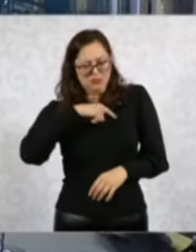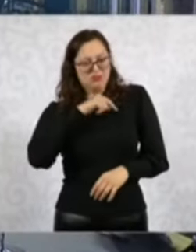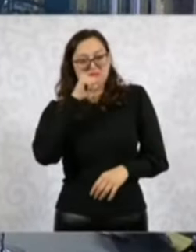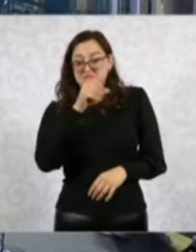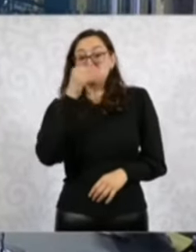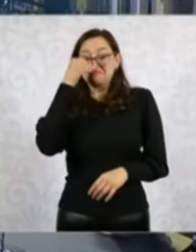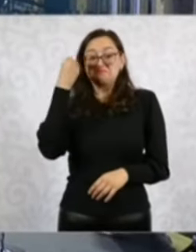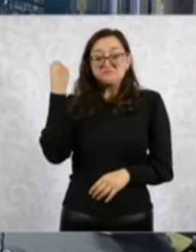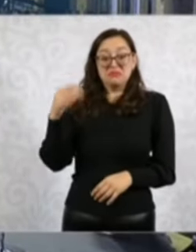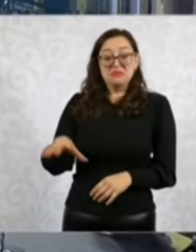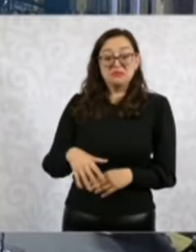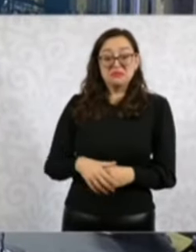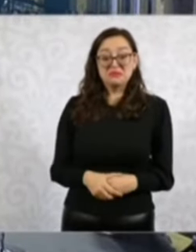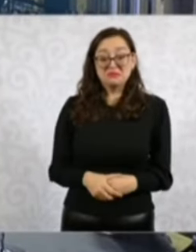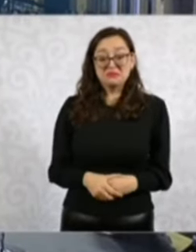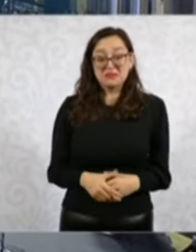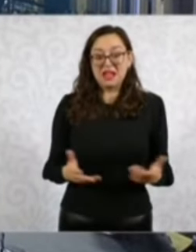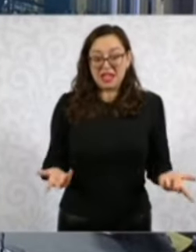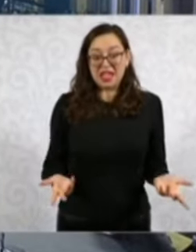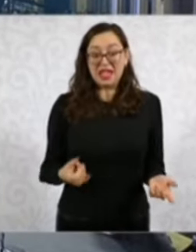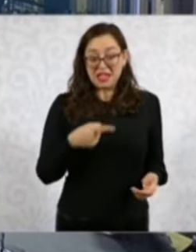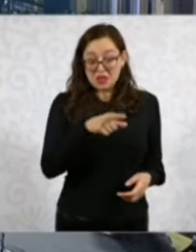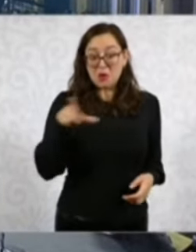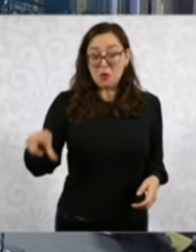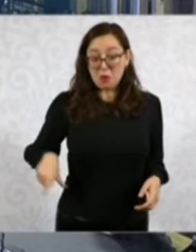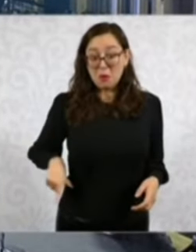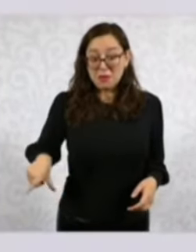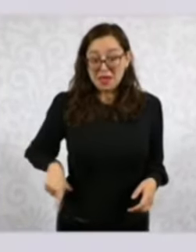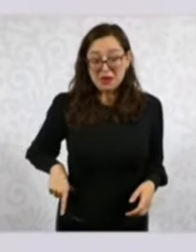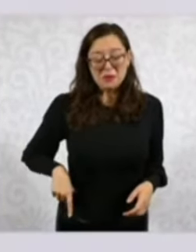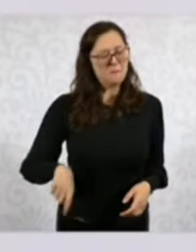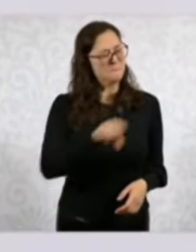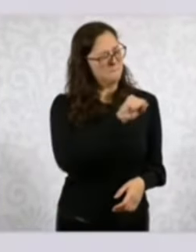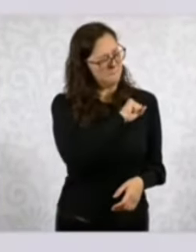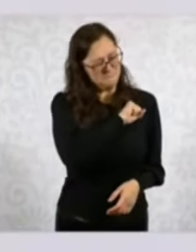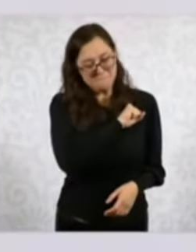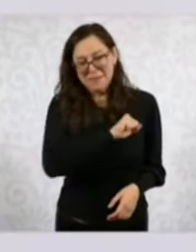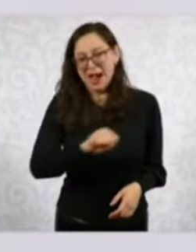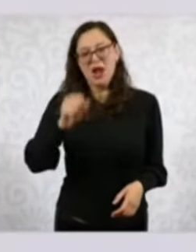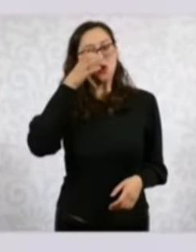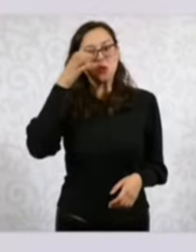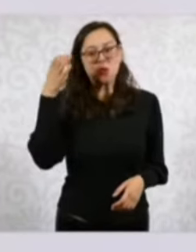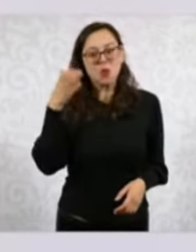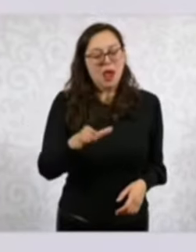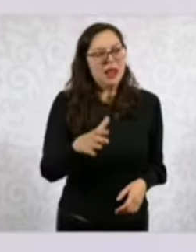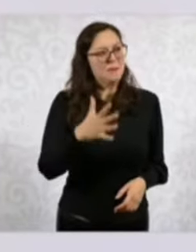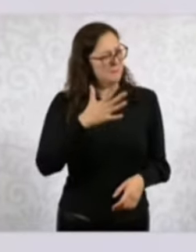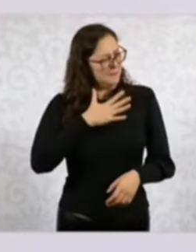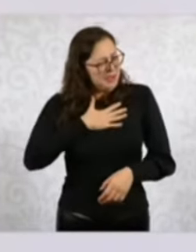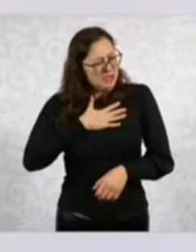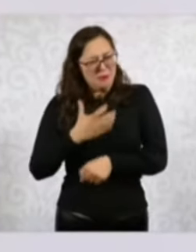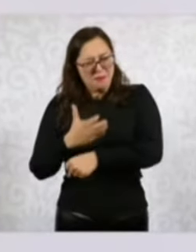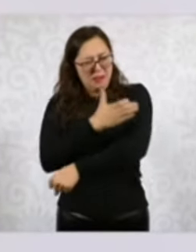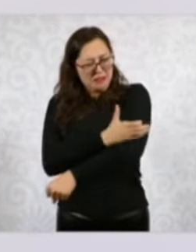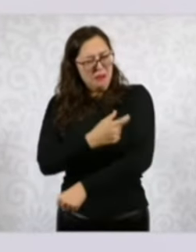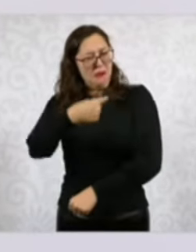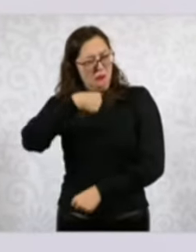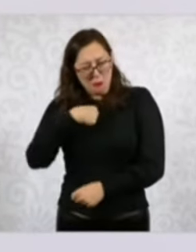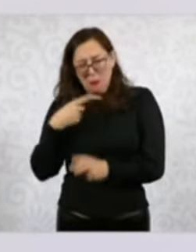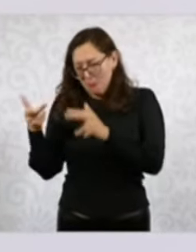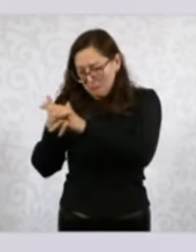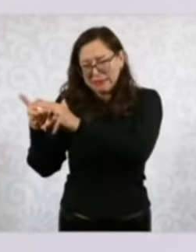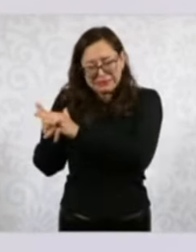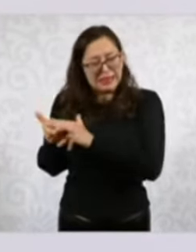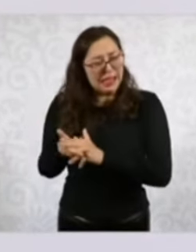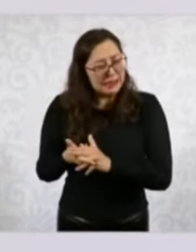De ese tamaño era la perversidad del poder político de entonces. De ese tamaño.